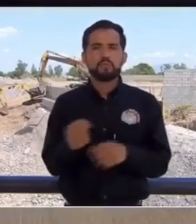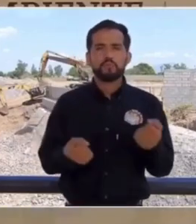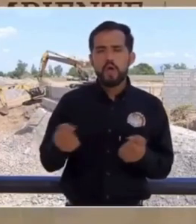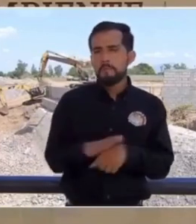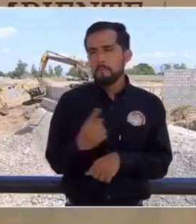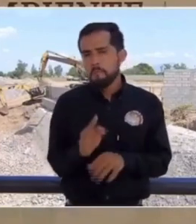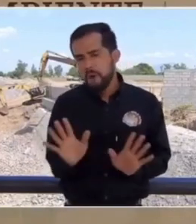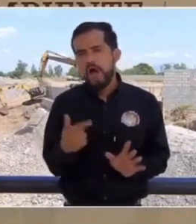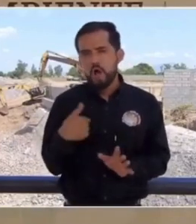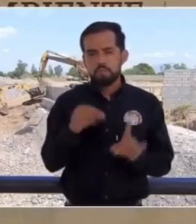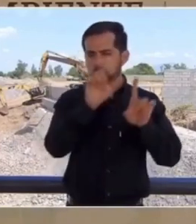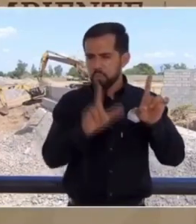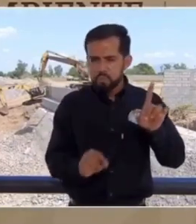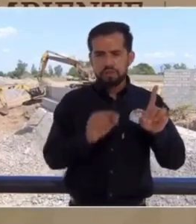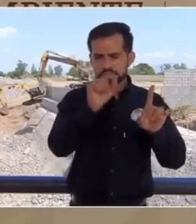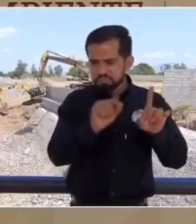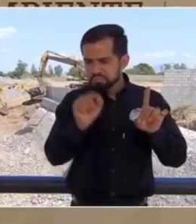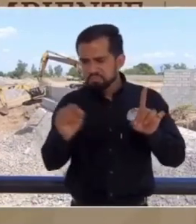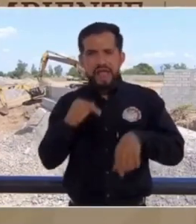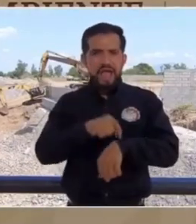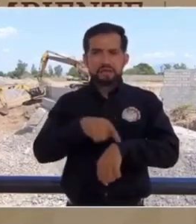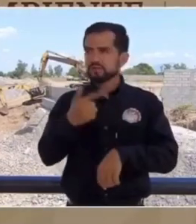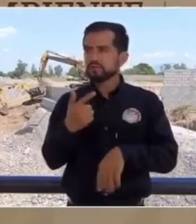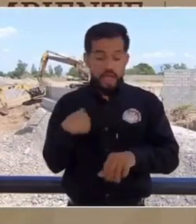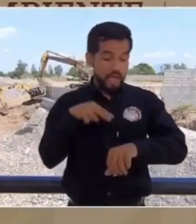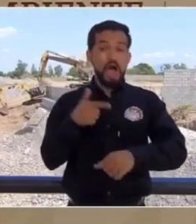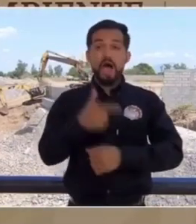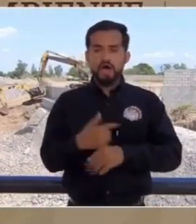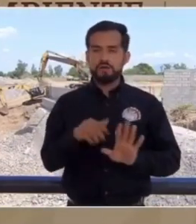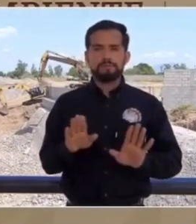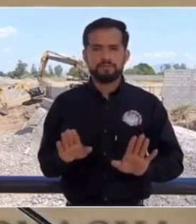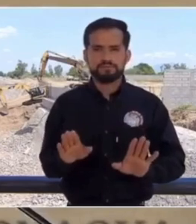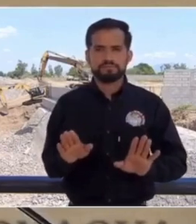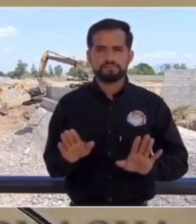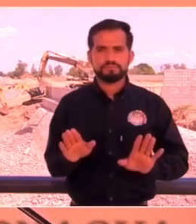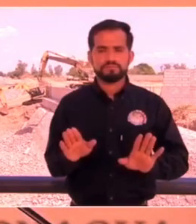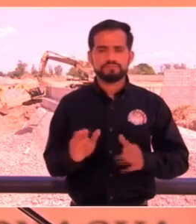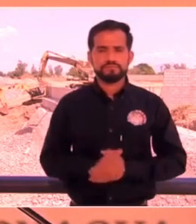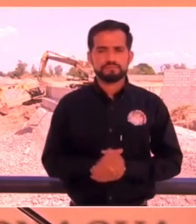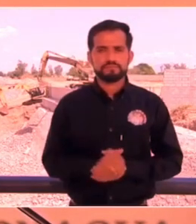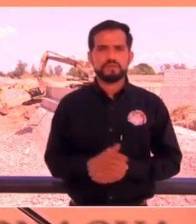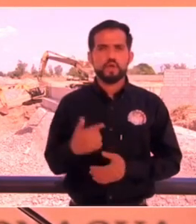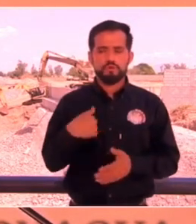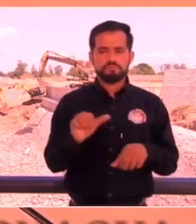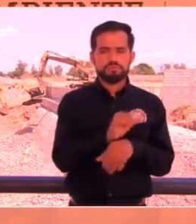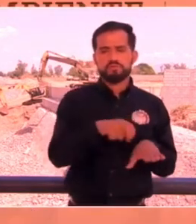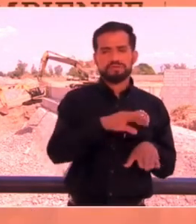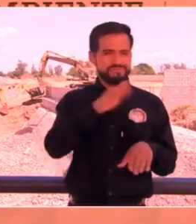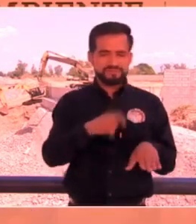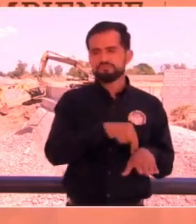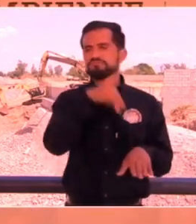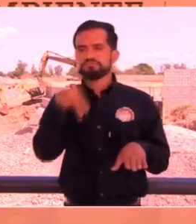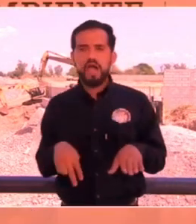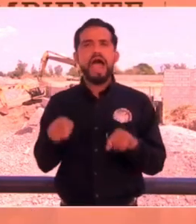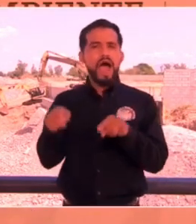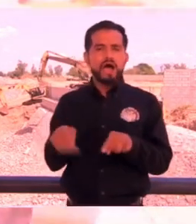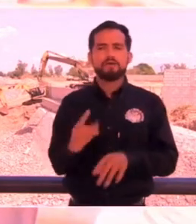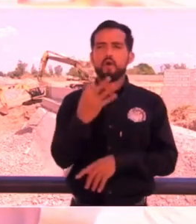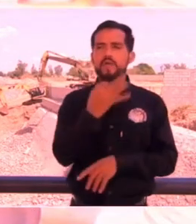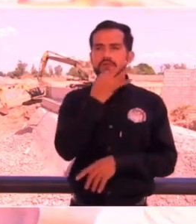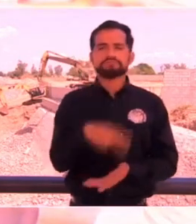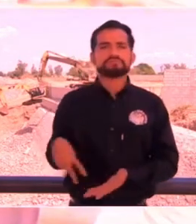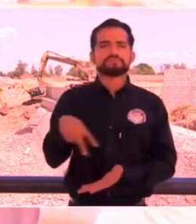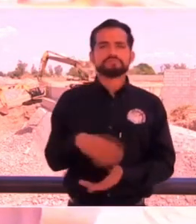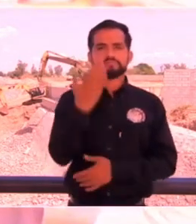porque así recorro el país, a las doce donde yo esté, me voy a parar y me voy a bajar de la camioneta y ahí voy a hacer mi